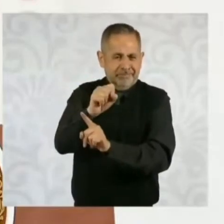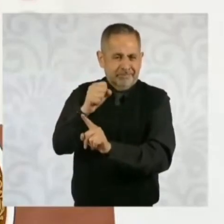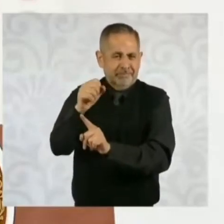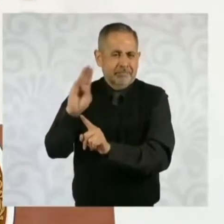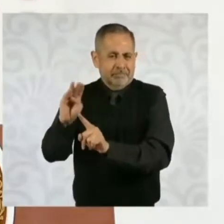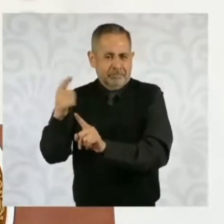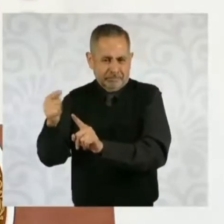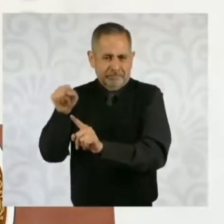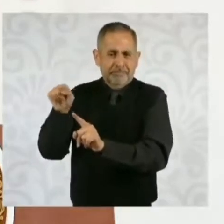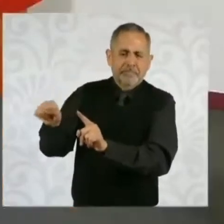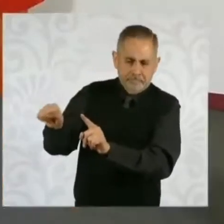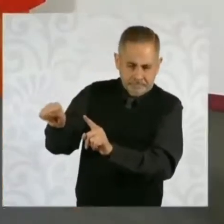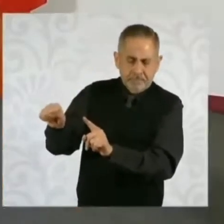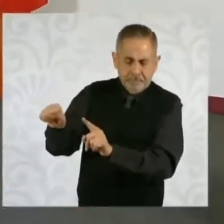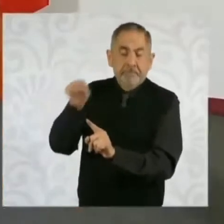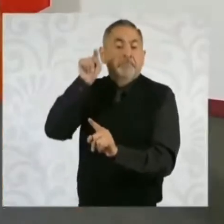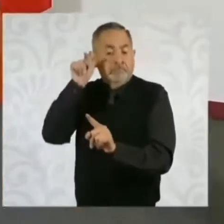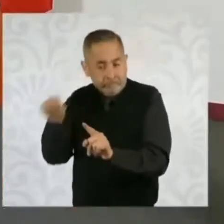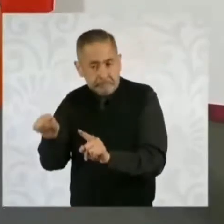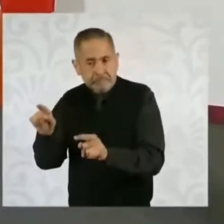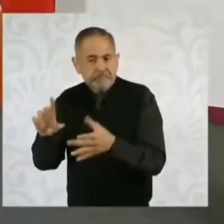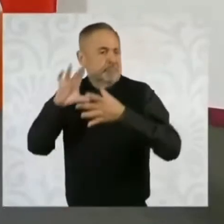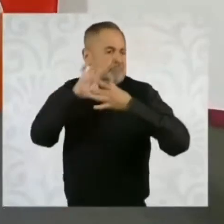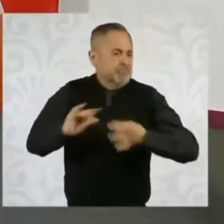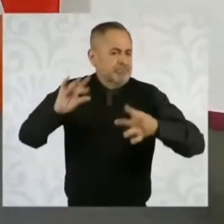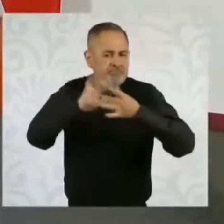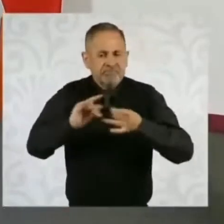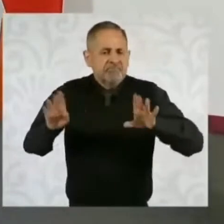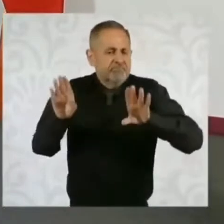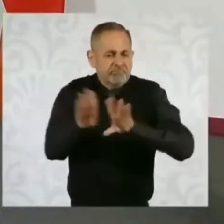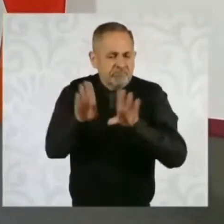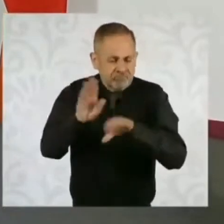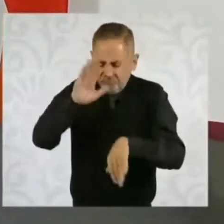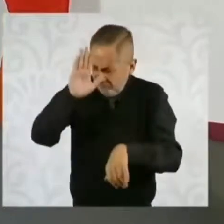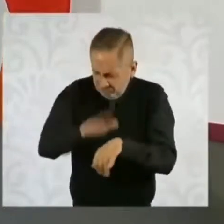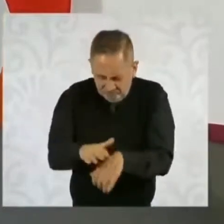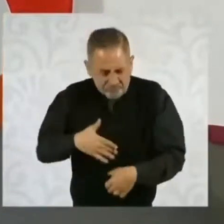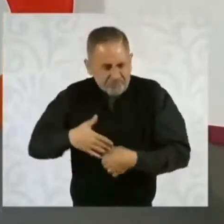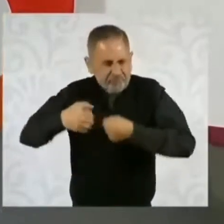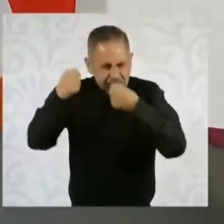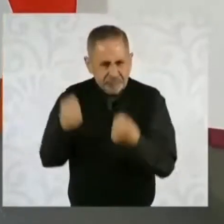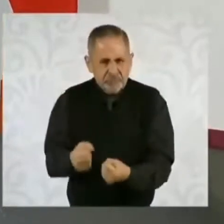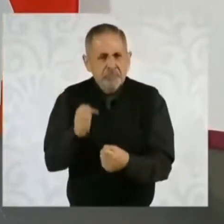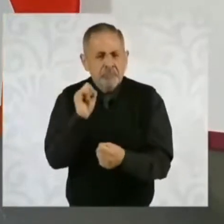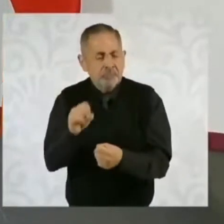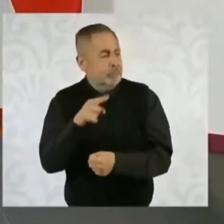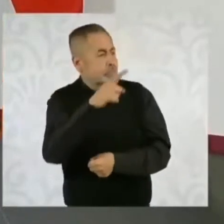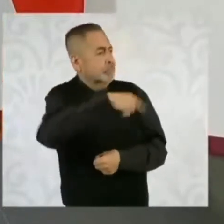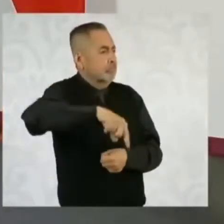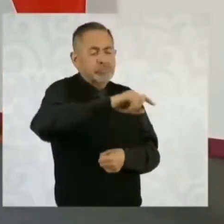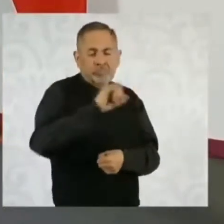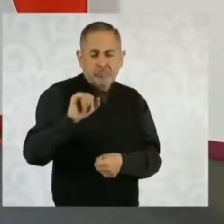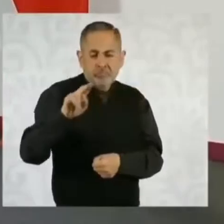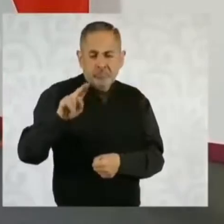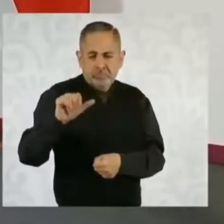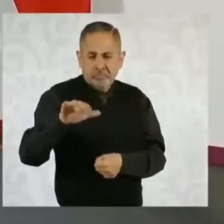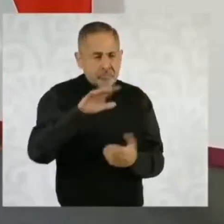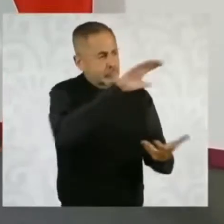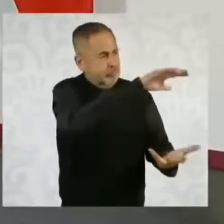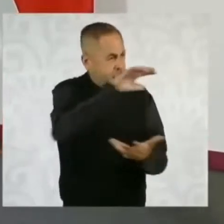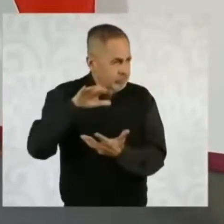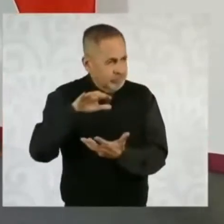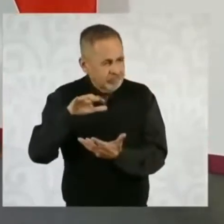para todavía garantizar que, es decir, de todo el avance que hay, todavía